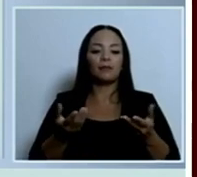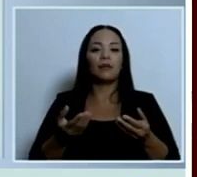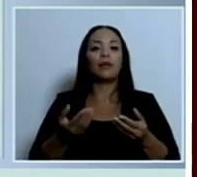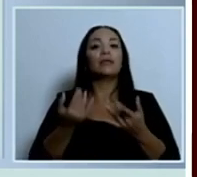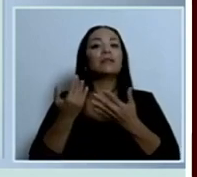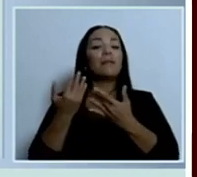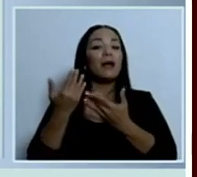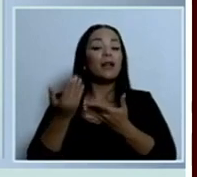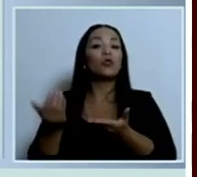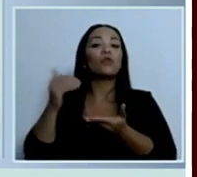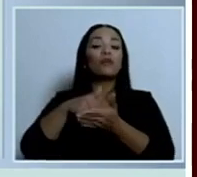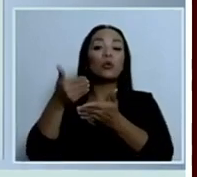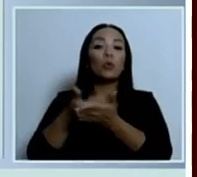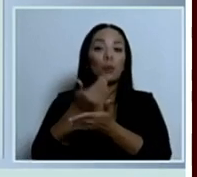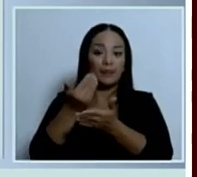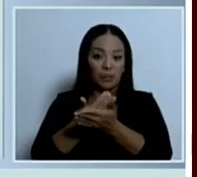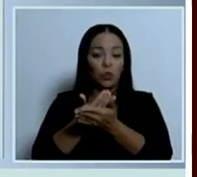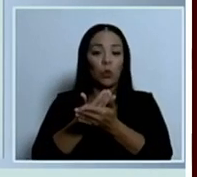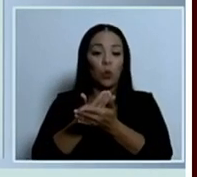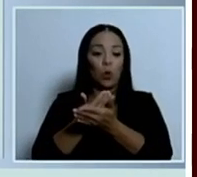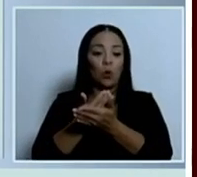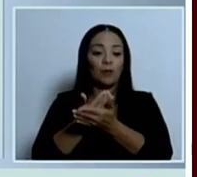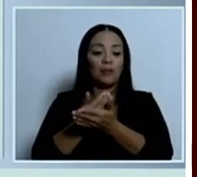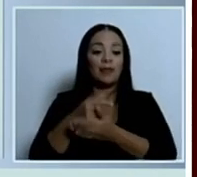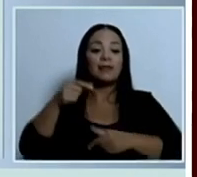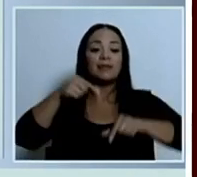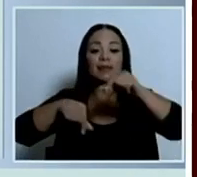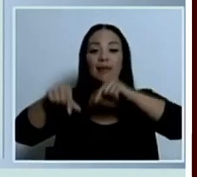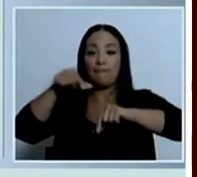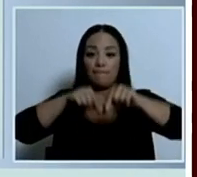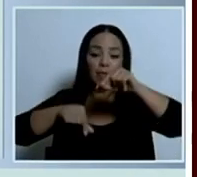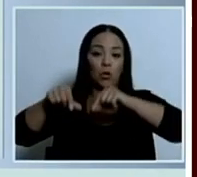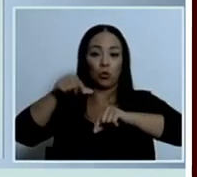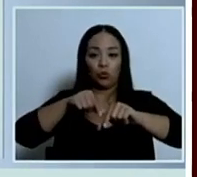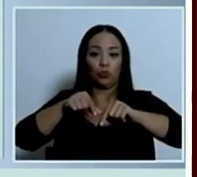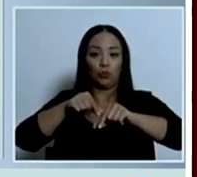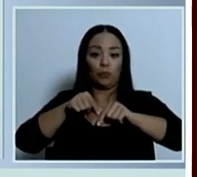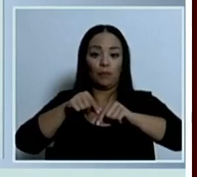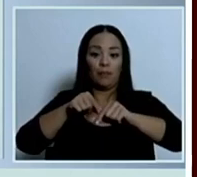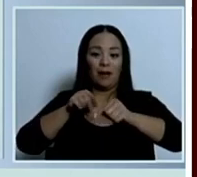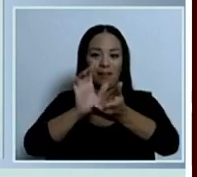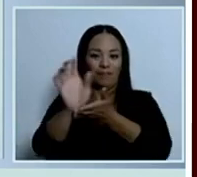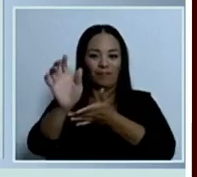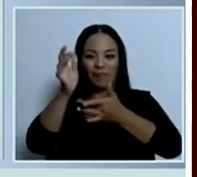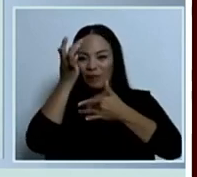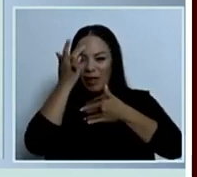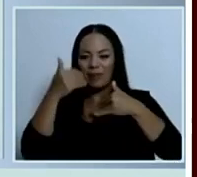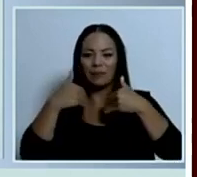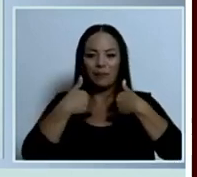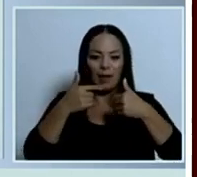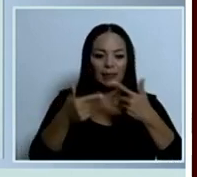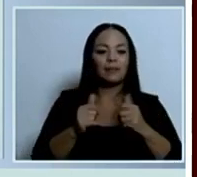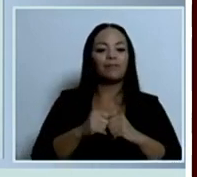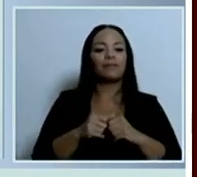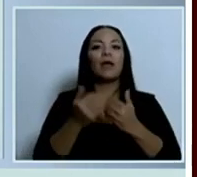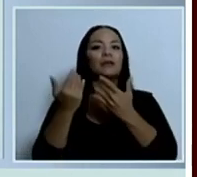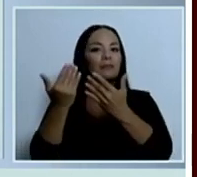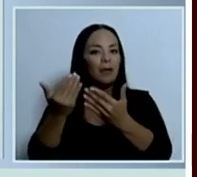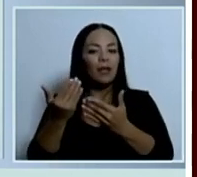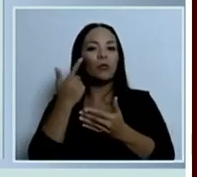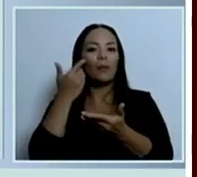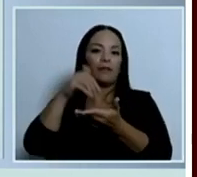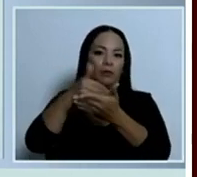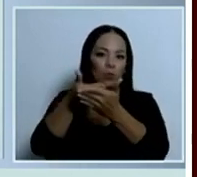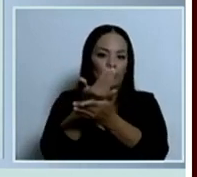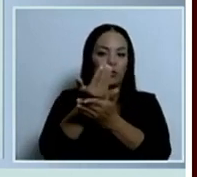plaguicidas que debían liberarse para posteriormente entrar a un proceso de renovaciones. A partir de